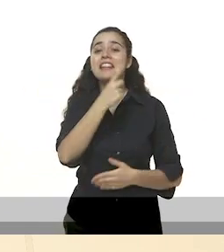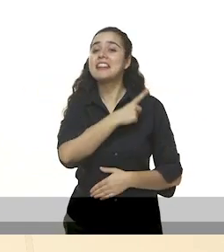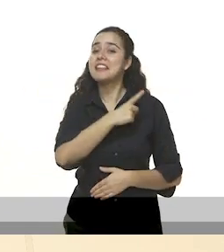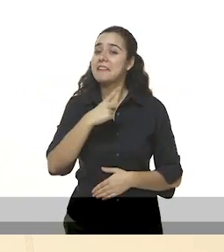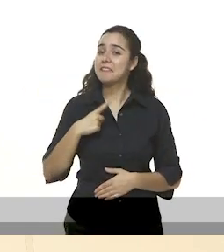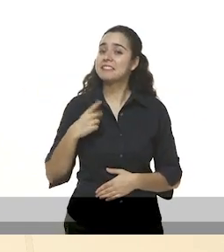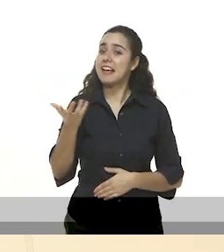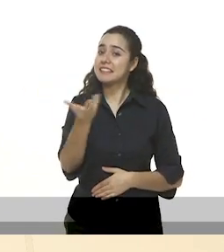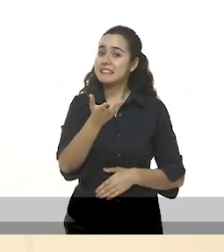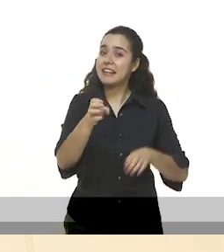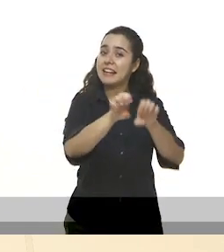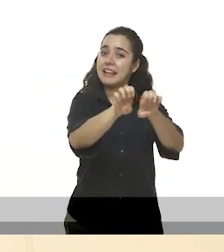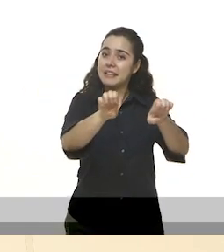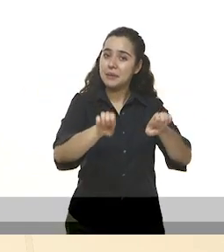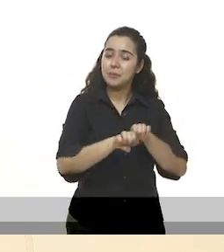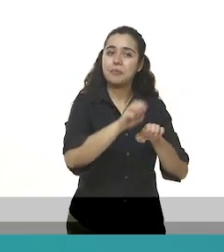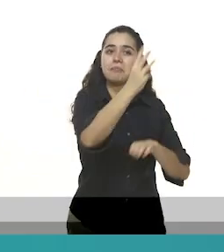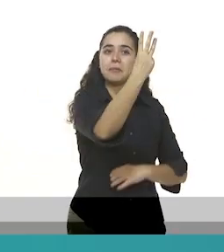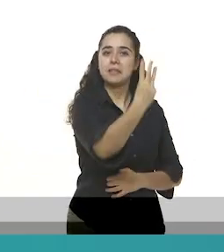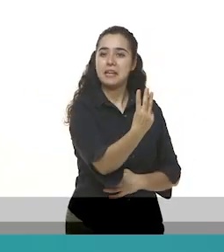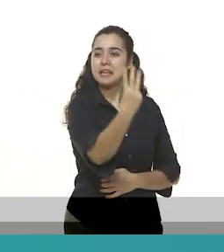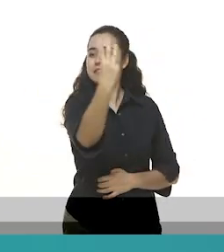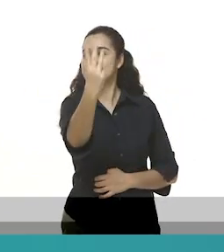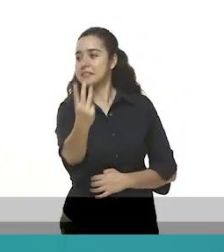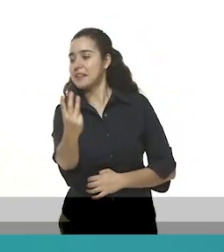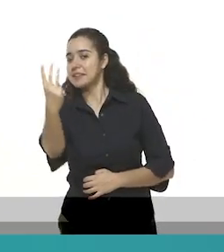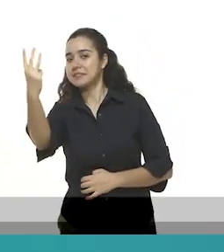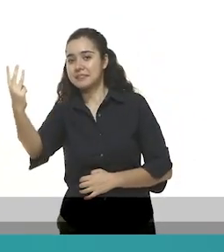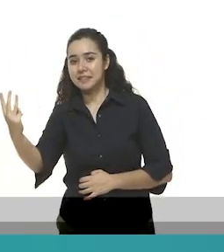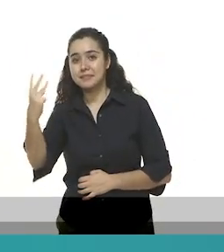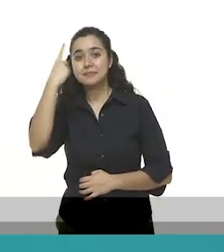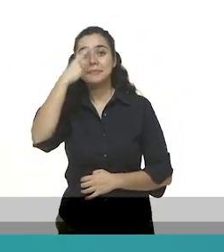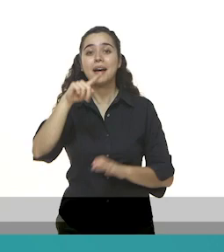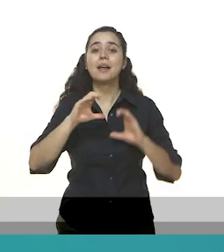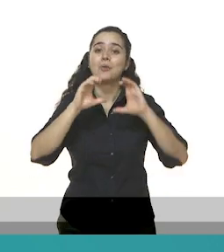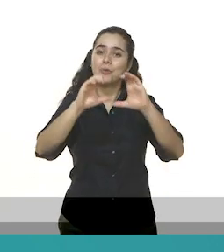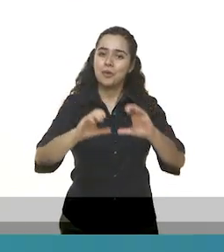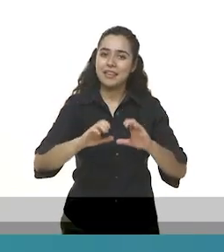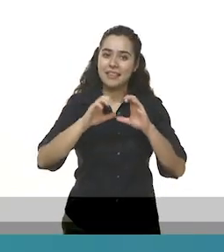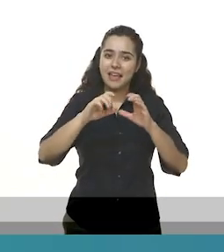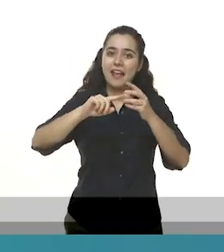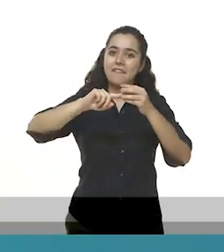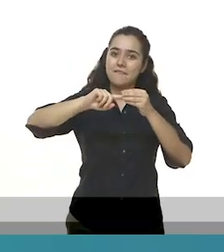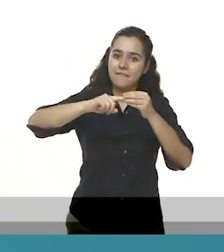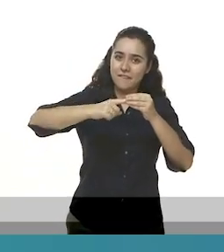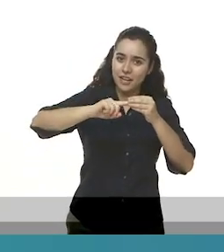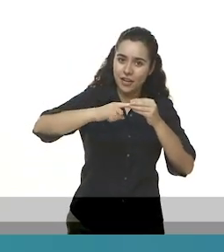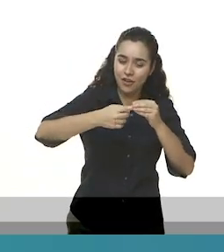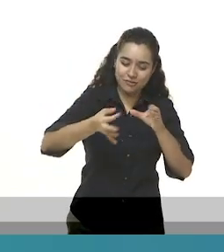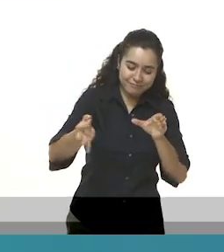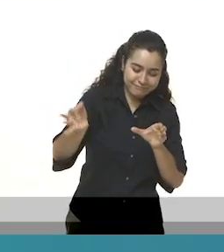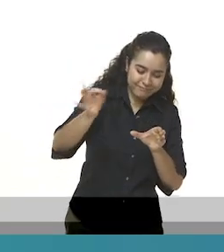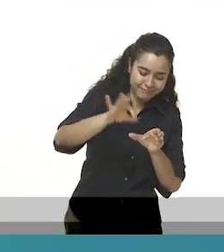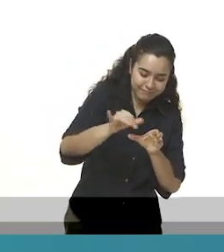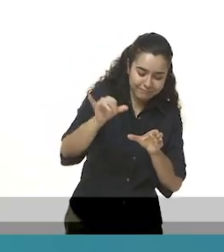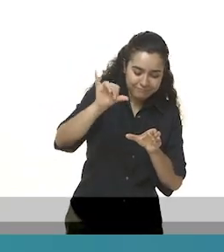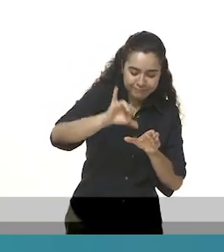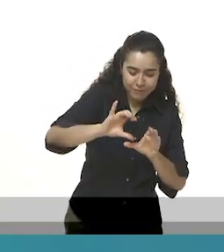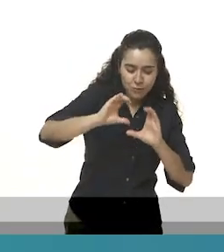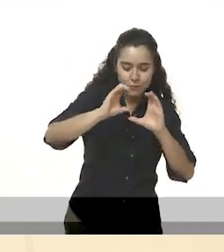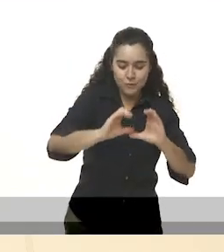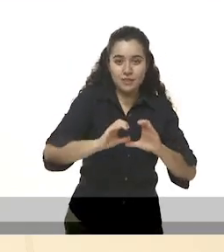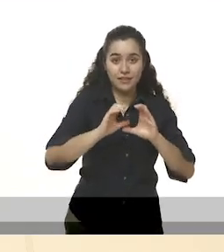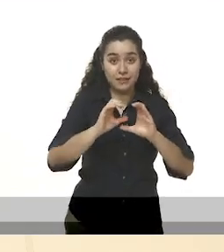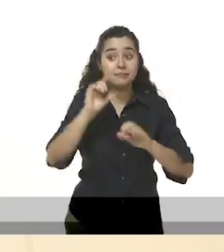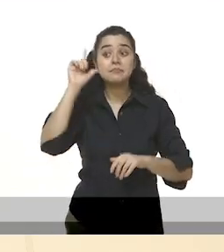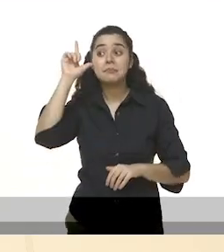conformar equipos de tres integrantes. Esto para realizar la germinación de un frijol. Y de esta forma, todos vieran el nacimiento de una